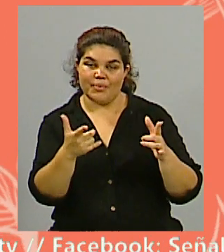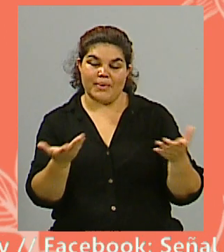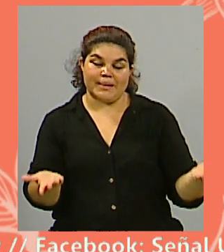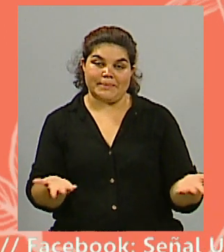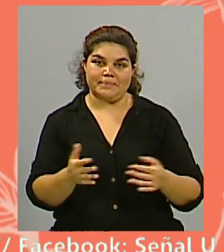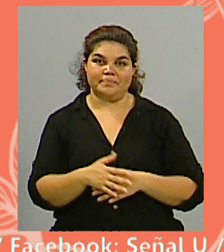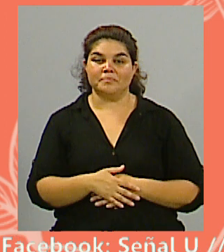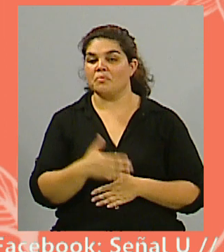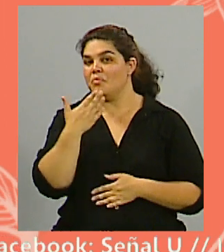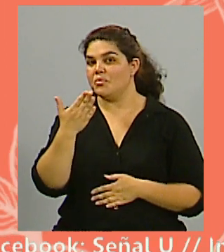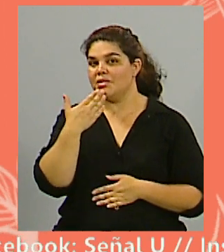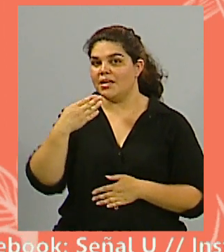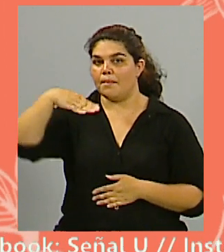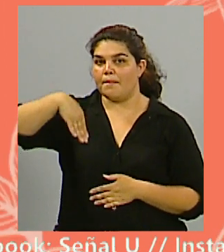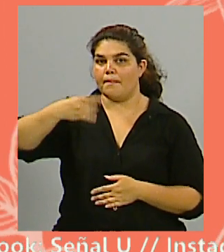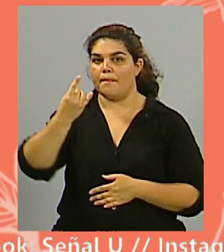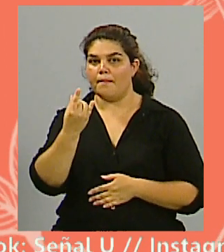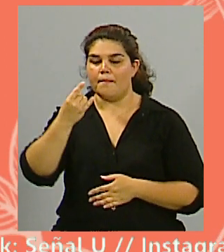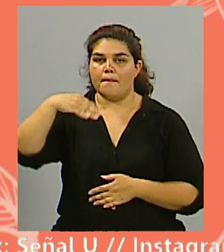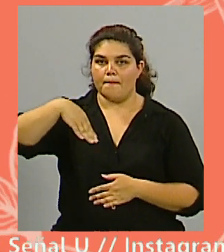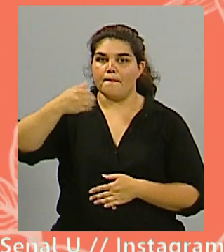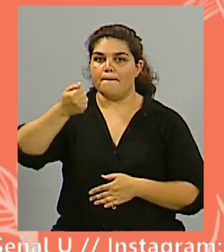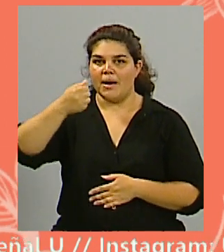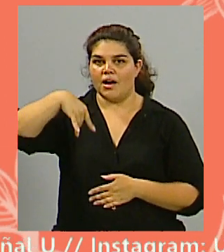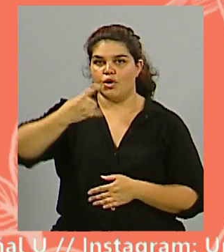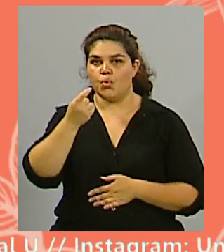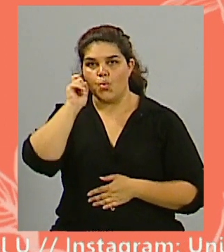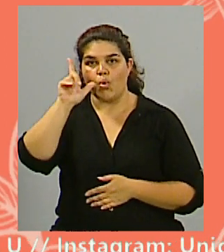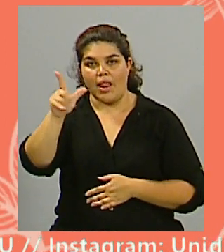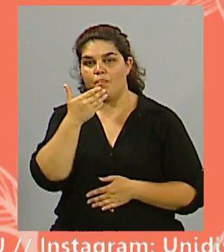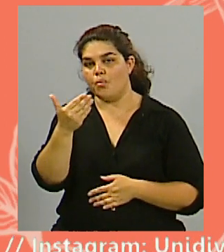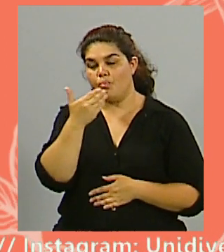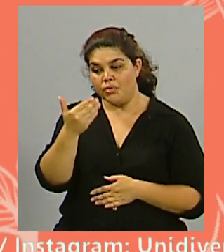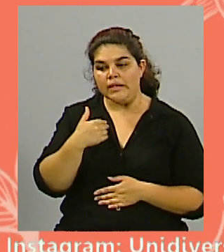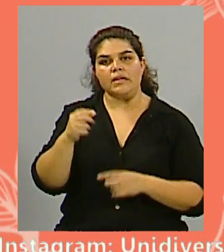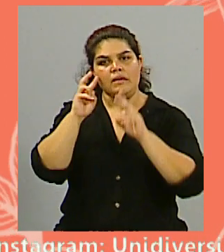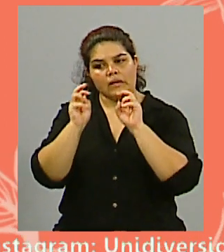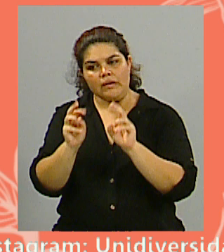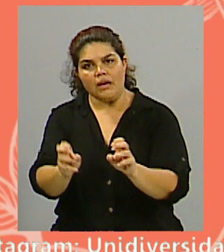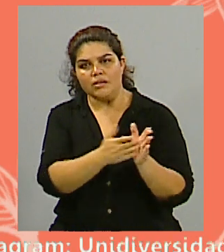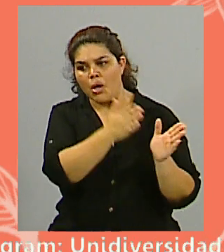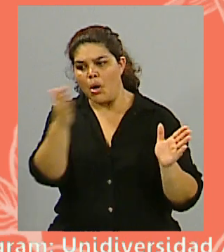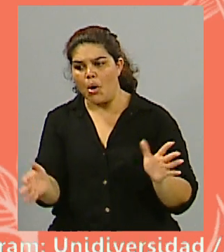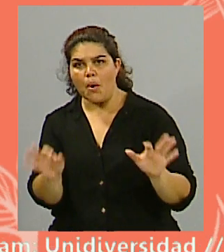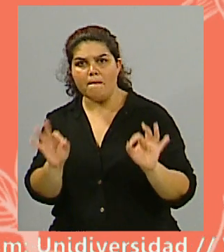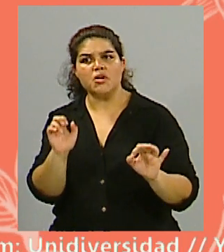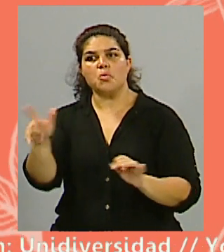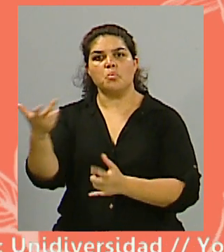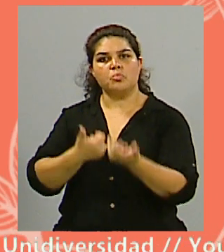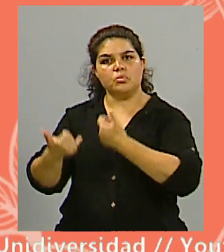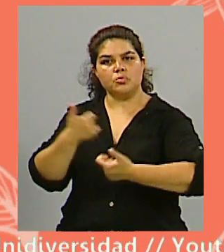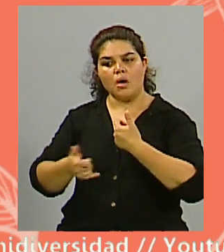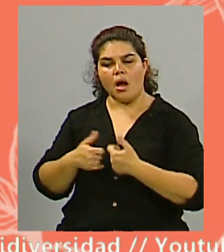con ustedes para ver un poco, hacer ese balance que me parece que estaba muy bueno porque has sido optimista en este balance que has hecho del